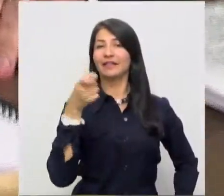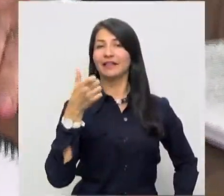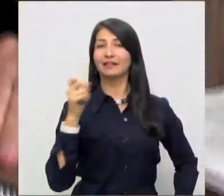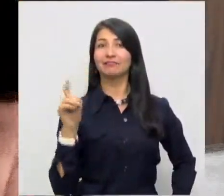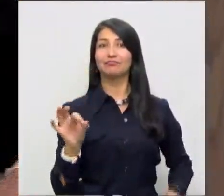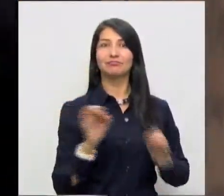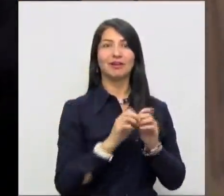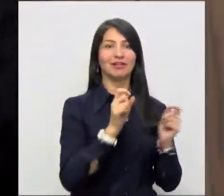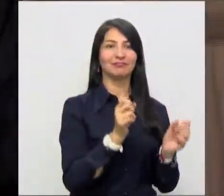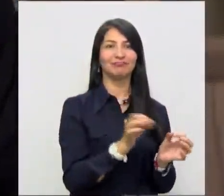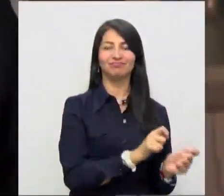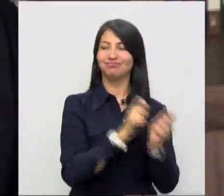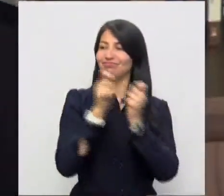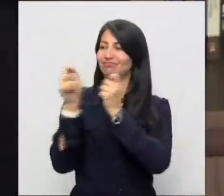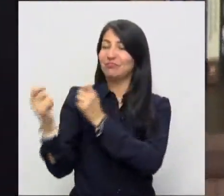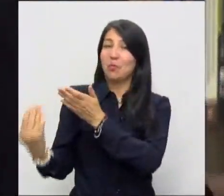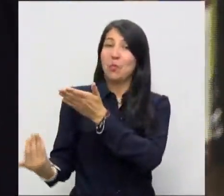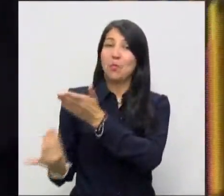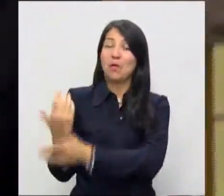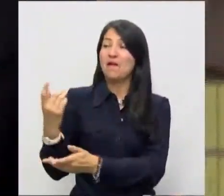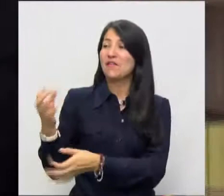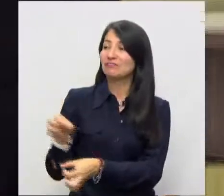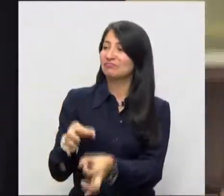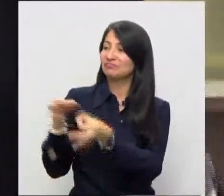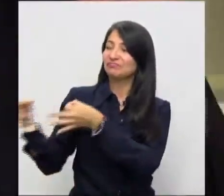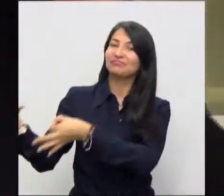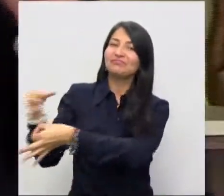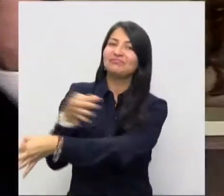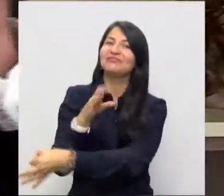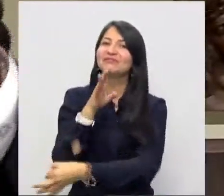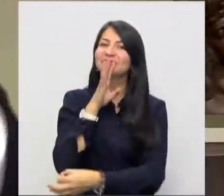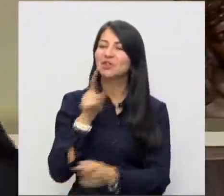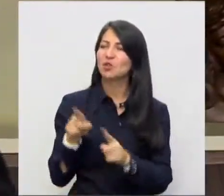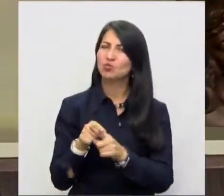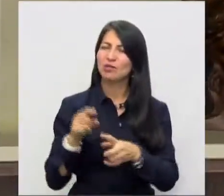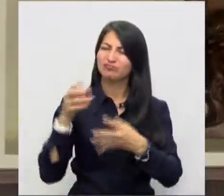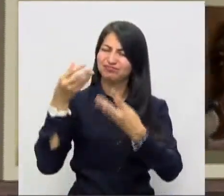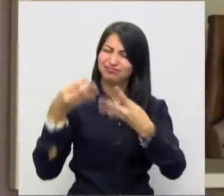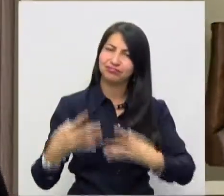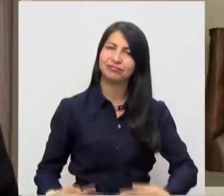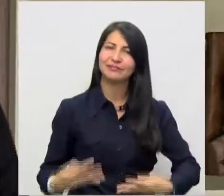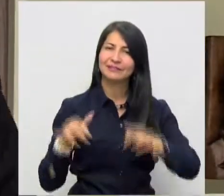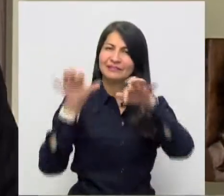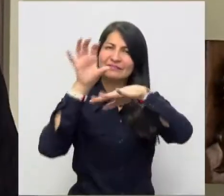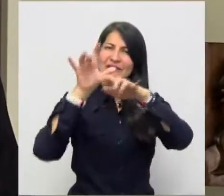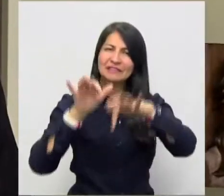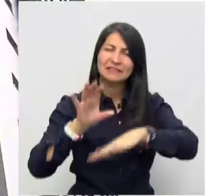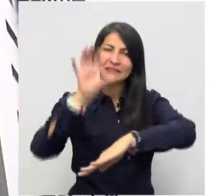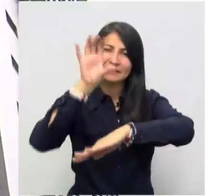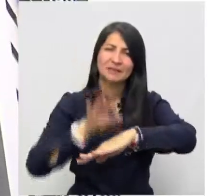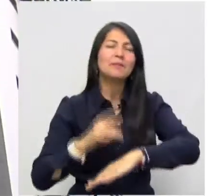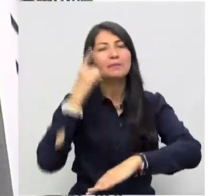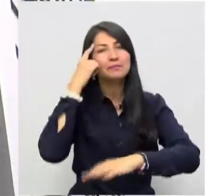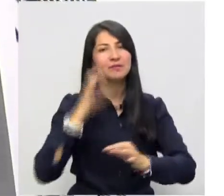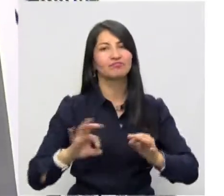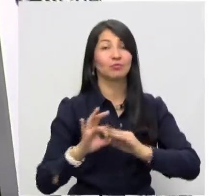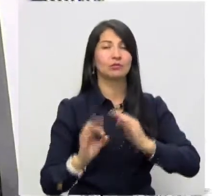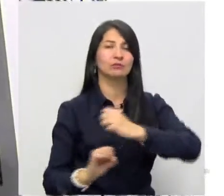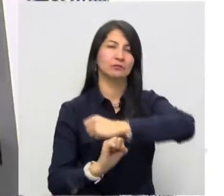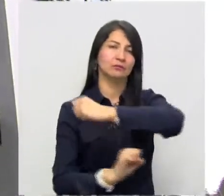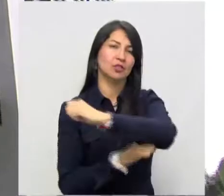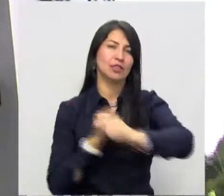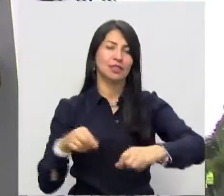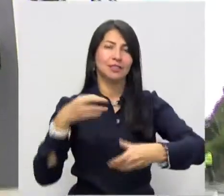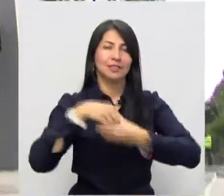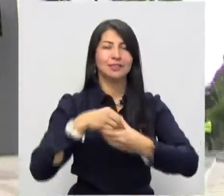a la nueva administración, un portafolio de proyectos con un gran contenido de sistemas para seguir fortaleciendo a la Contraloría General de